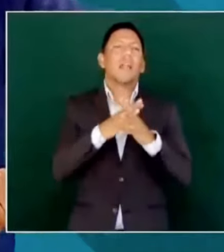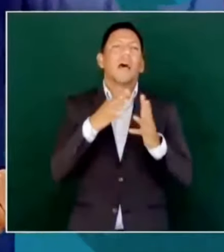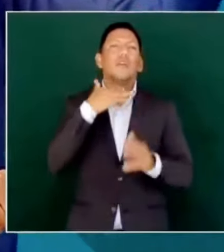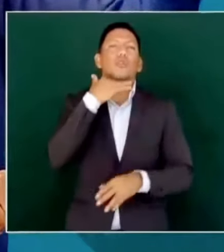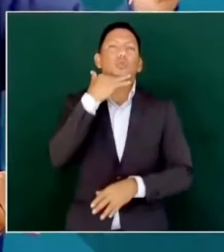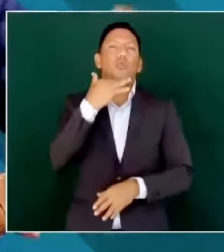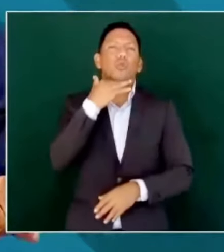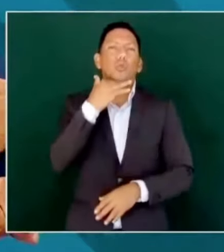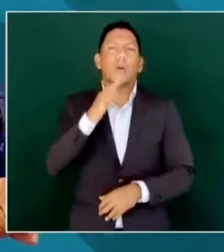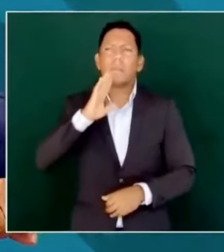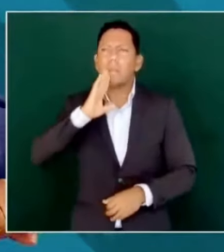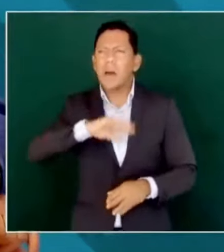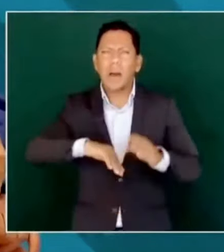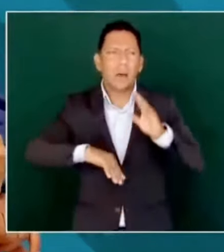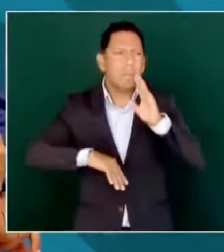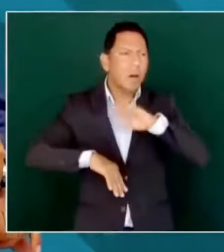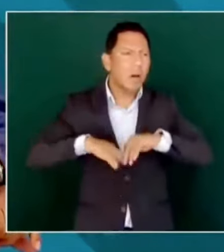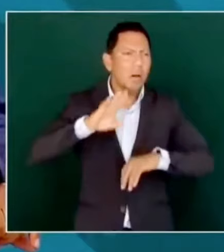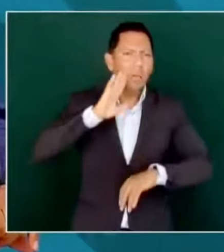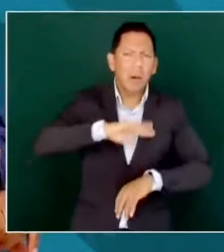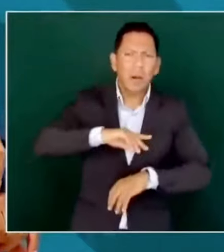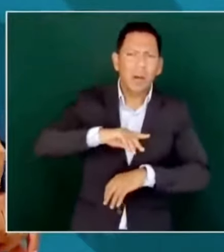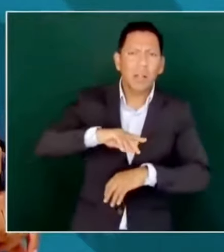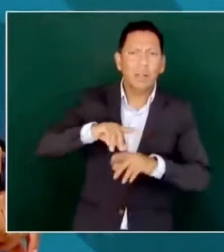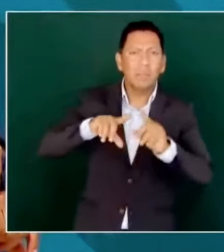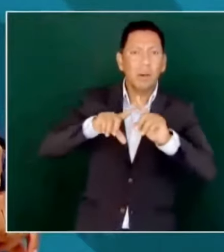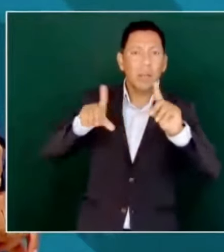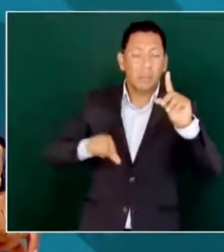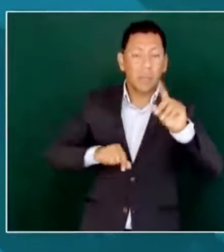daba, peligro para México.